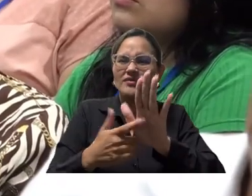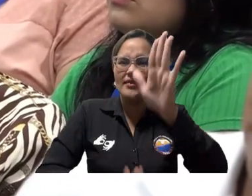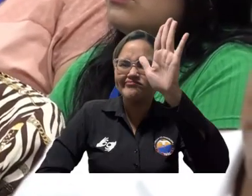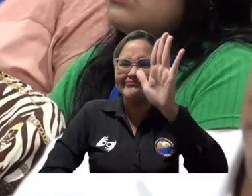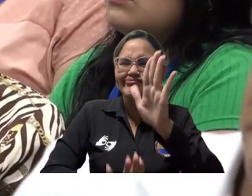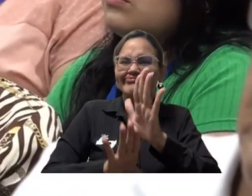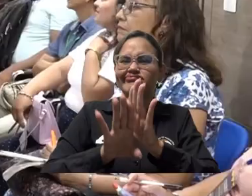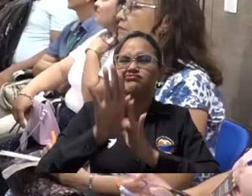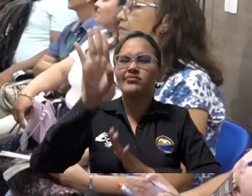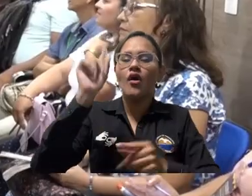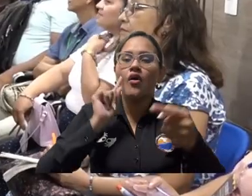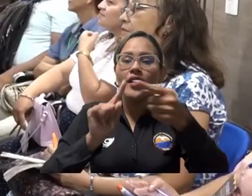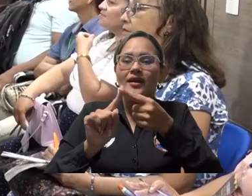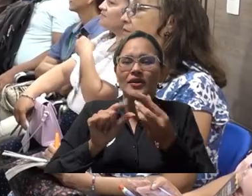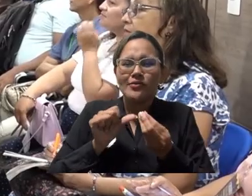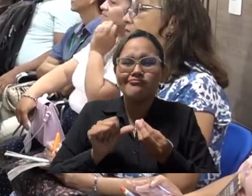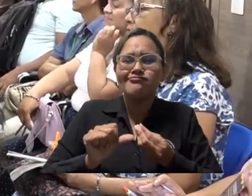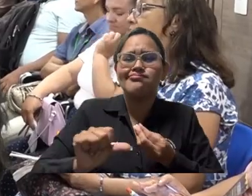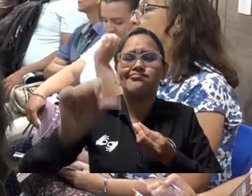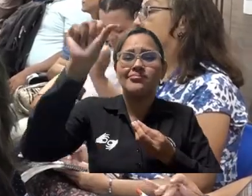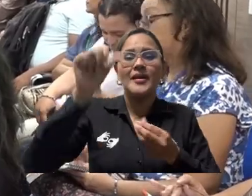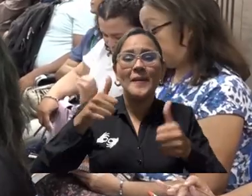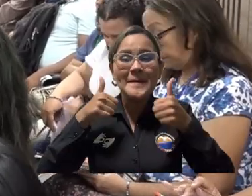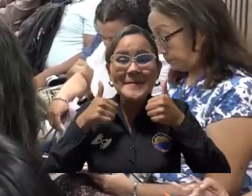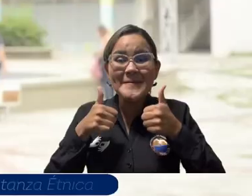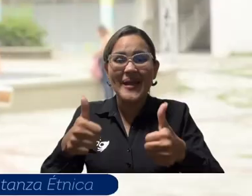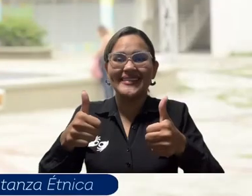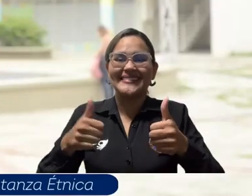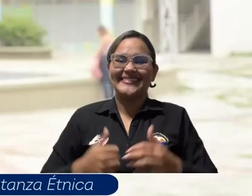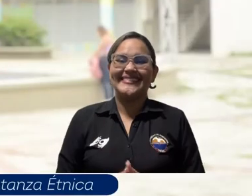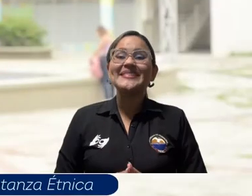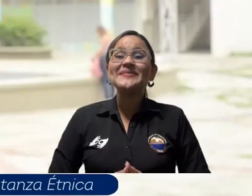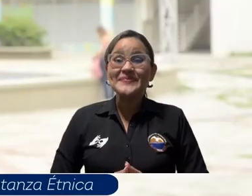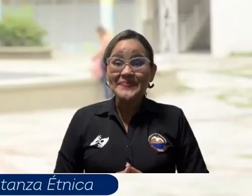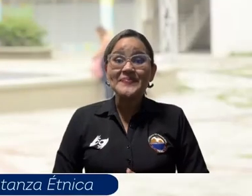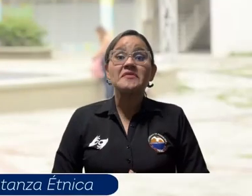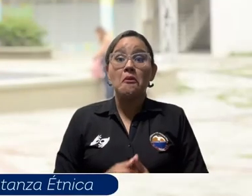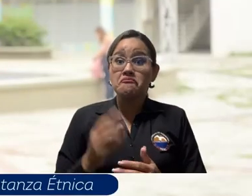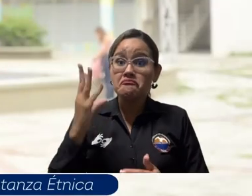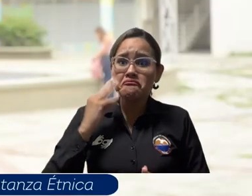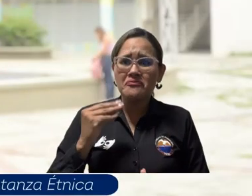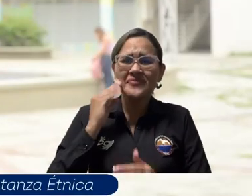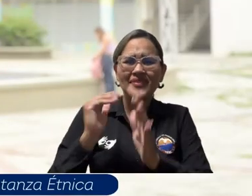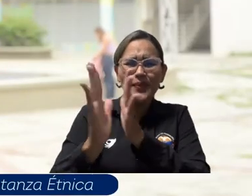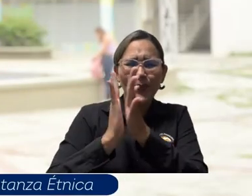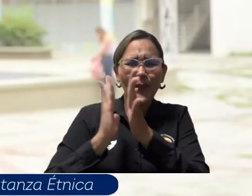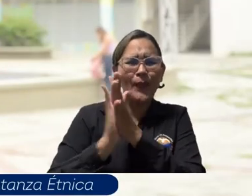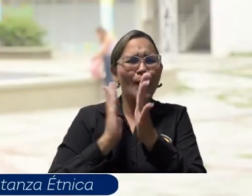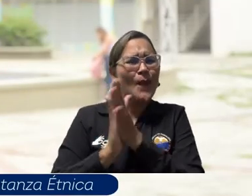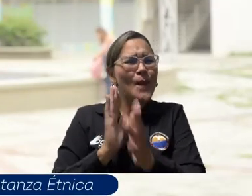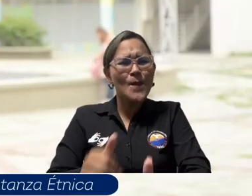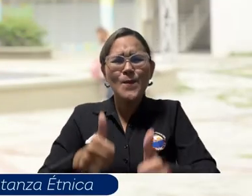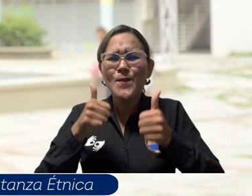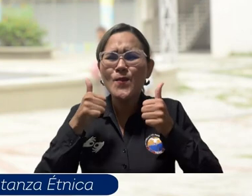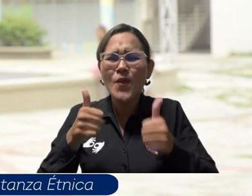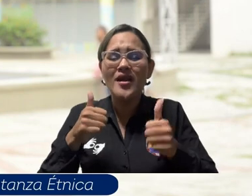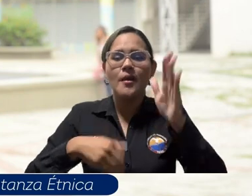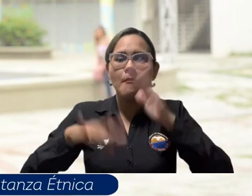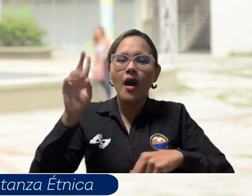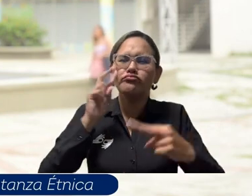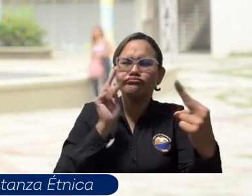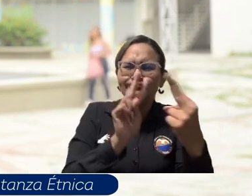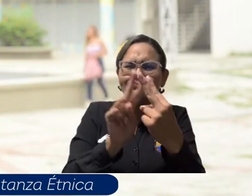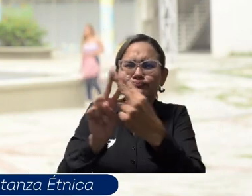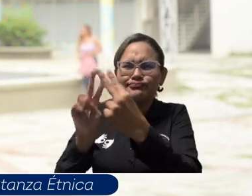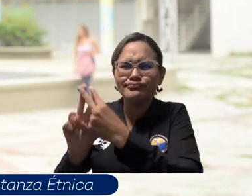que podamos trascender la sostenibilidad turística. Realmente ha sido una experiencia completamente enriquecedora el poder conocer